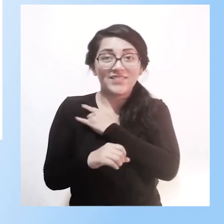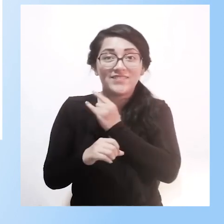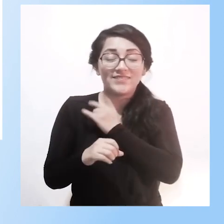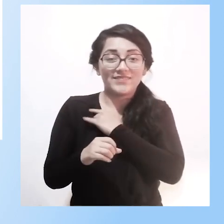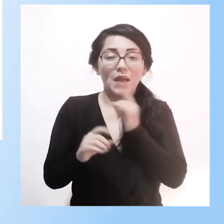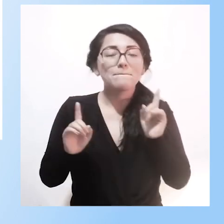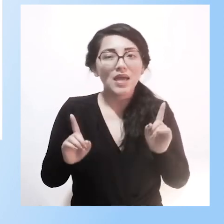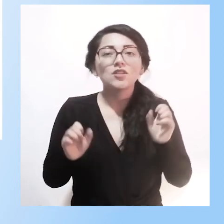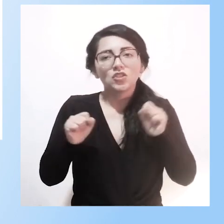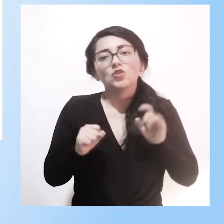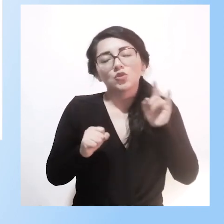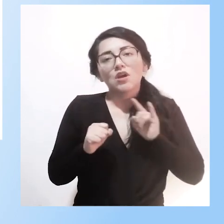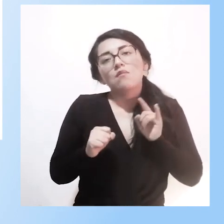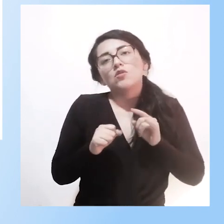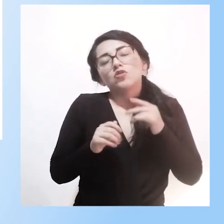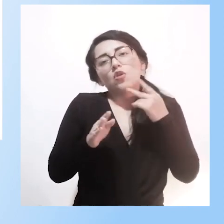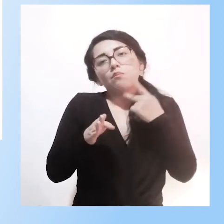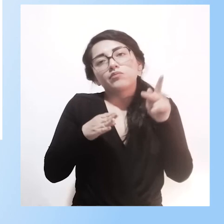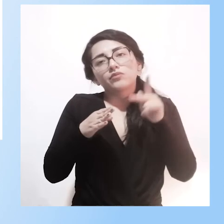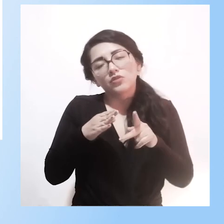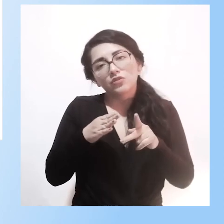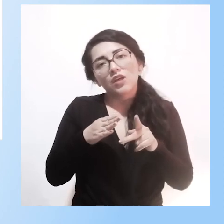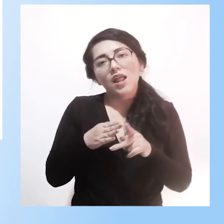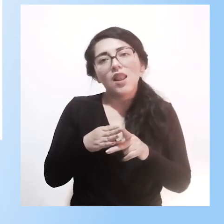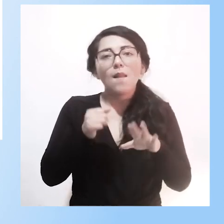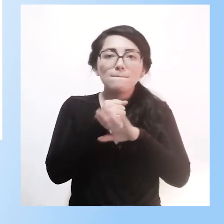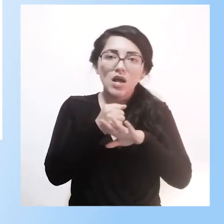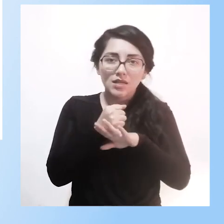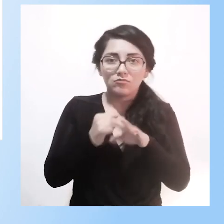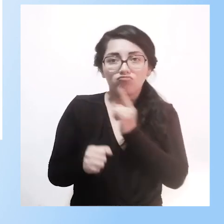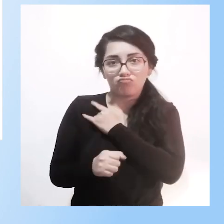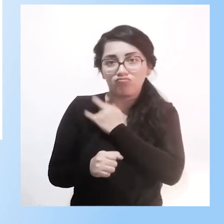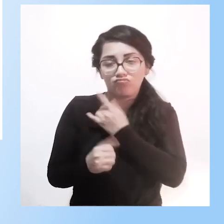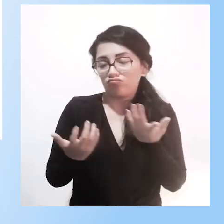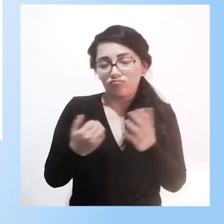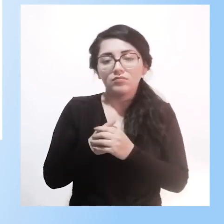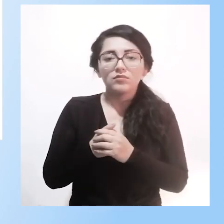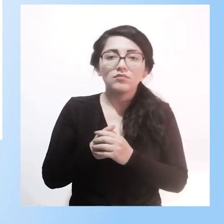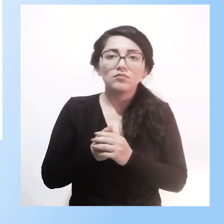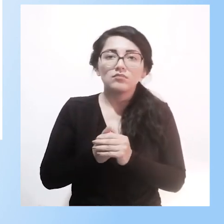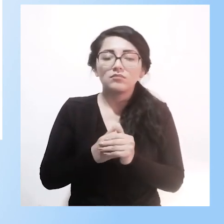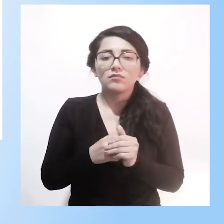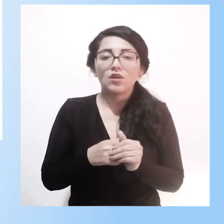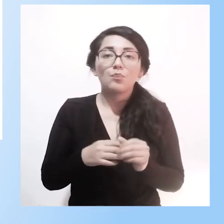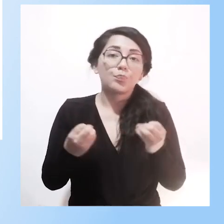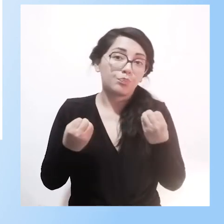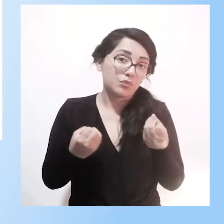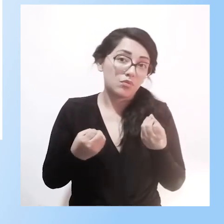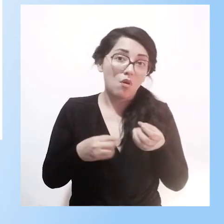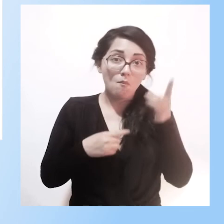formaciones generales, los del maestro de grado que son muy importantes porque un muy buen maestro